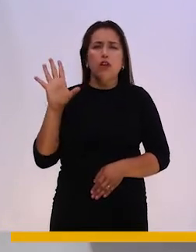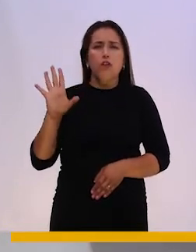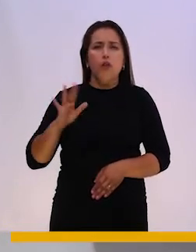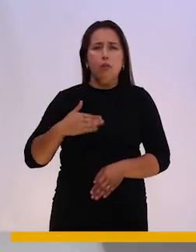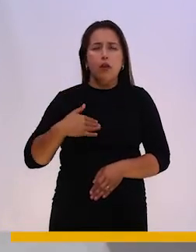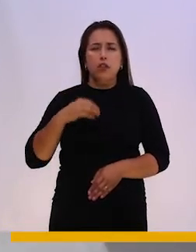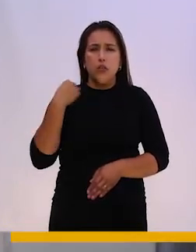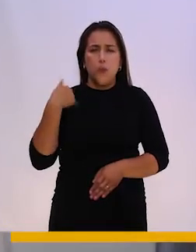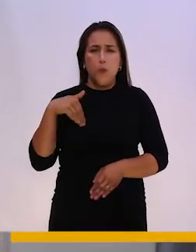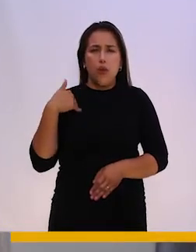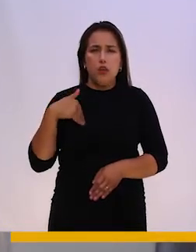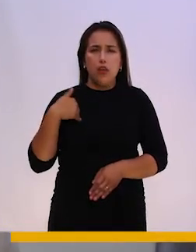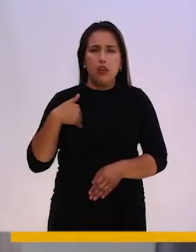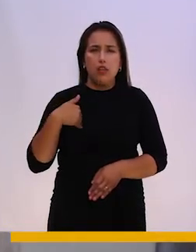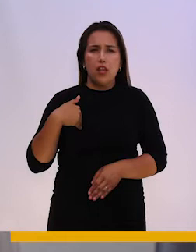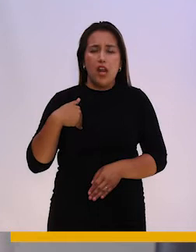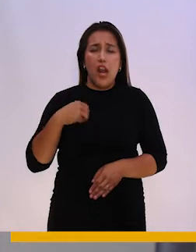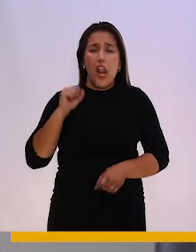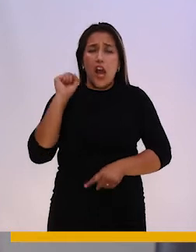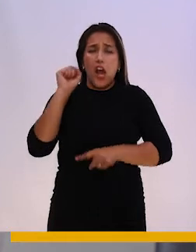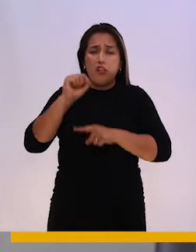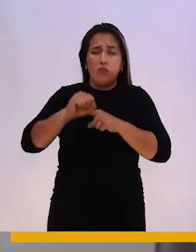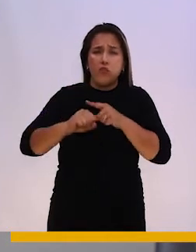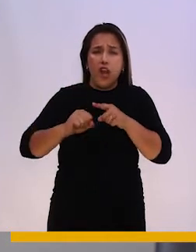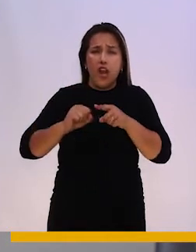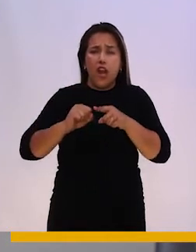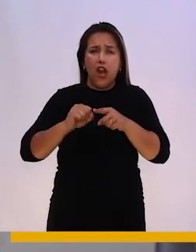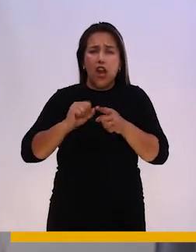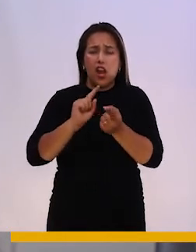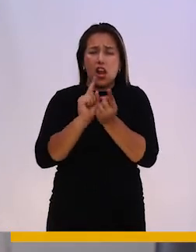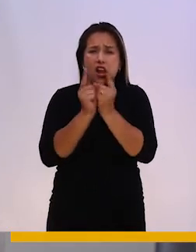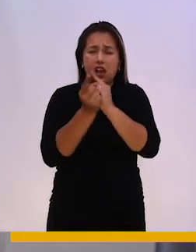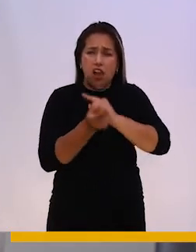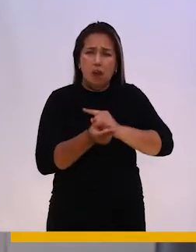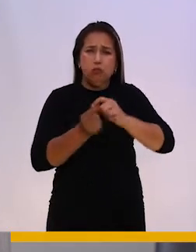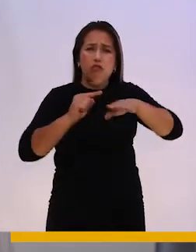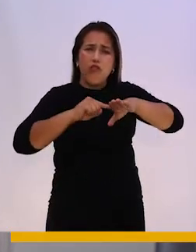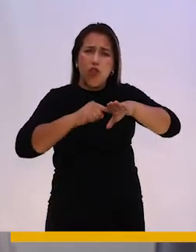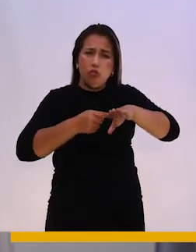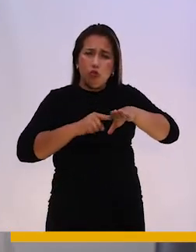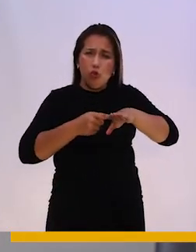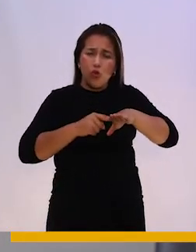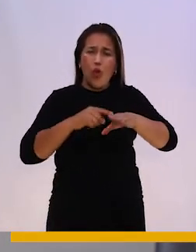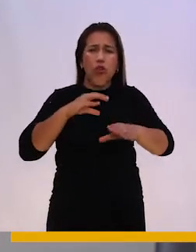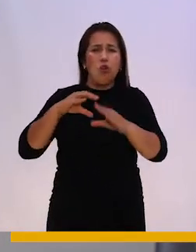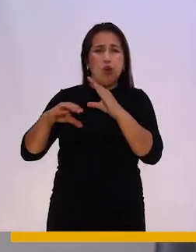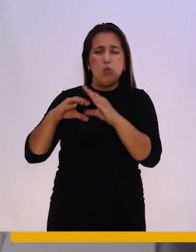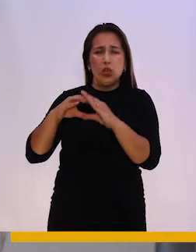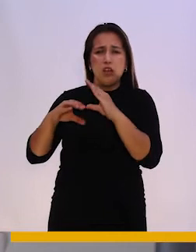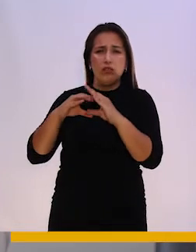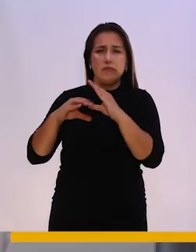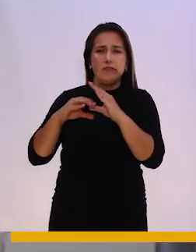sociedad actual es algo que veíamos como un accesorio y que pasó a ser una herramienta indispensable de comunicación.